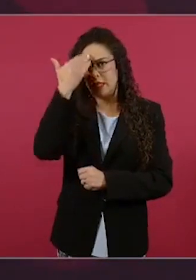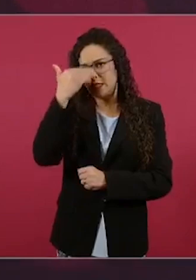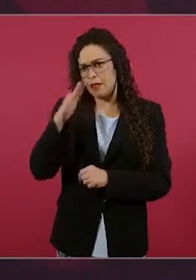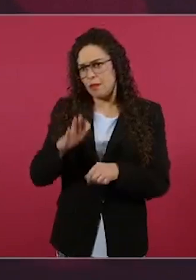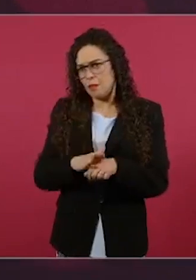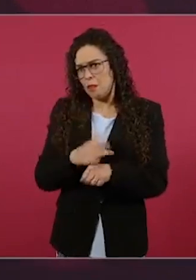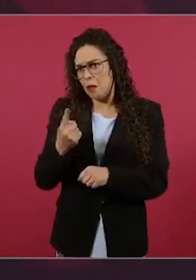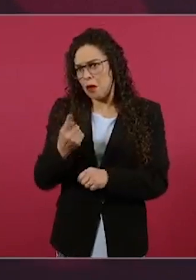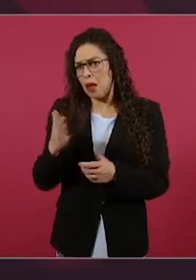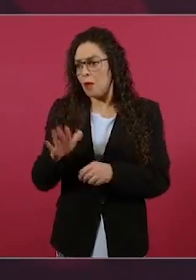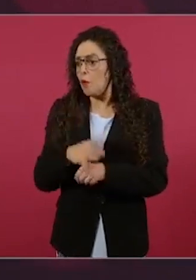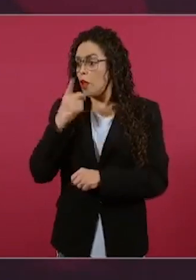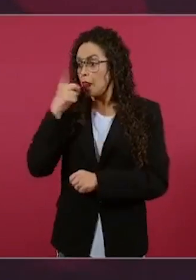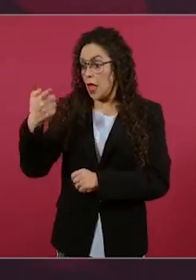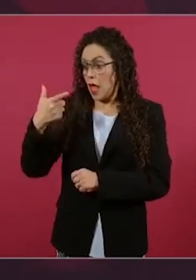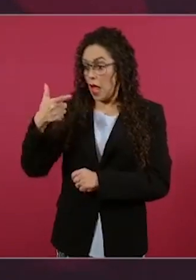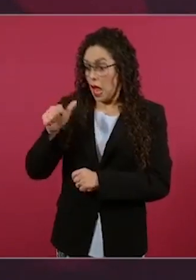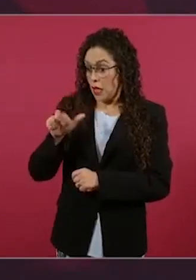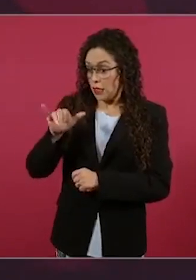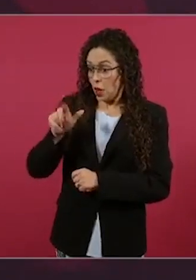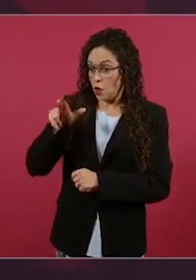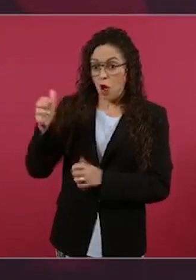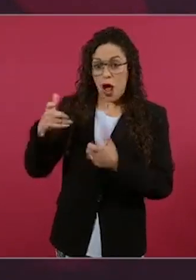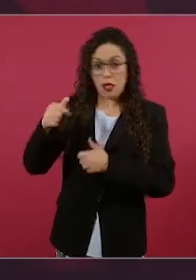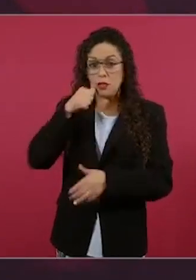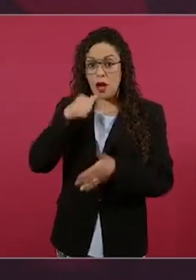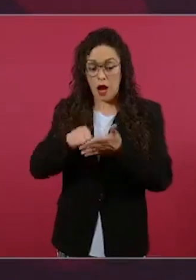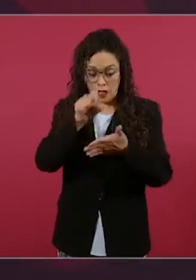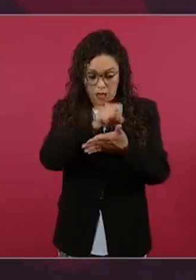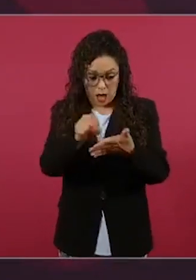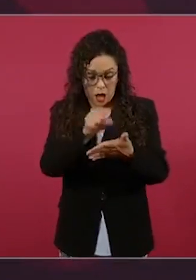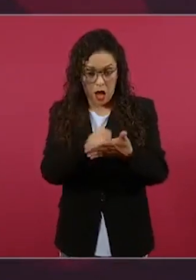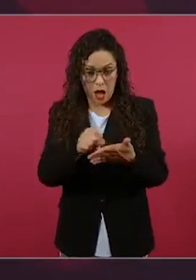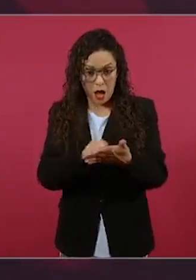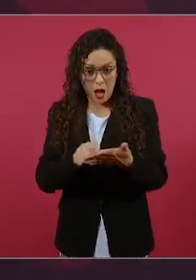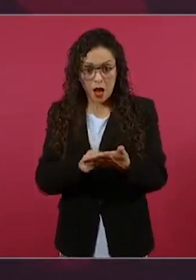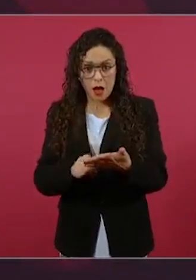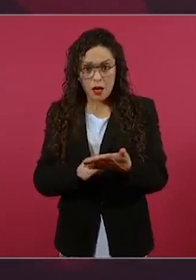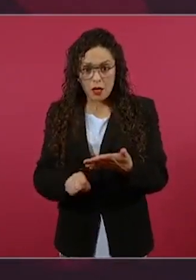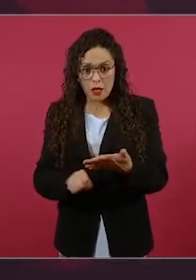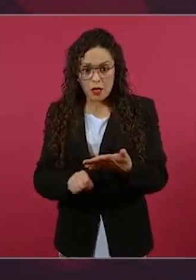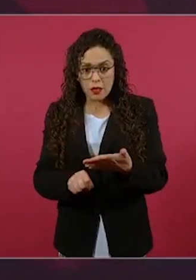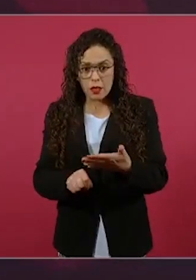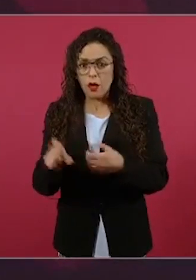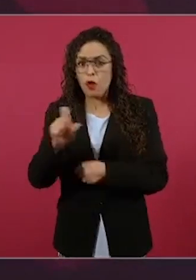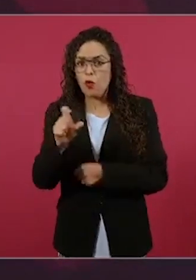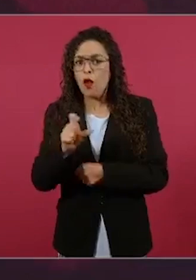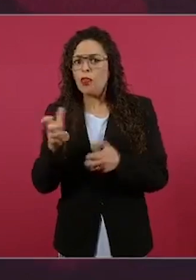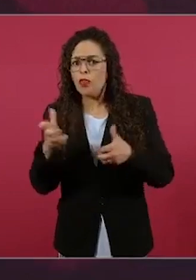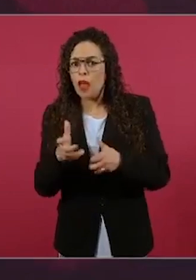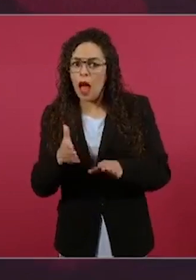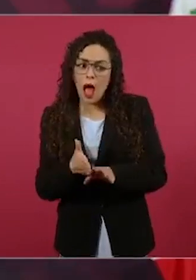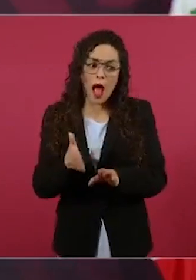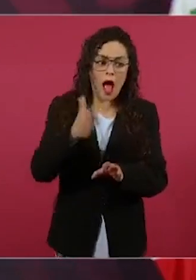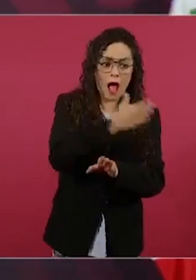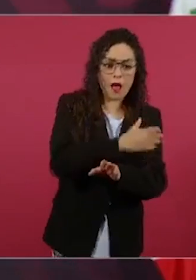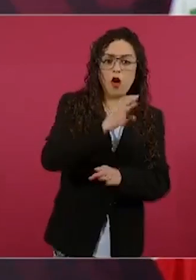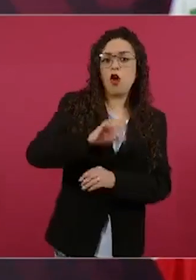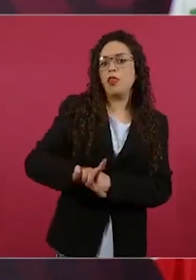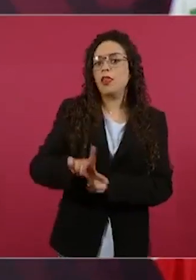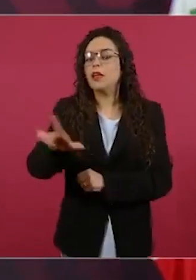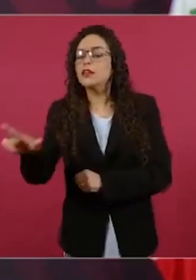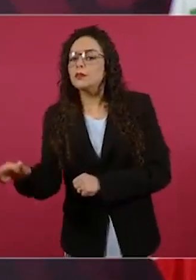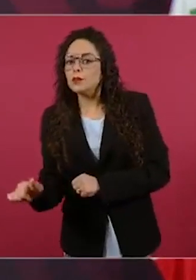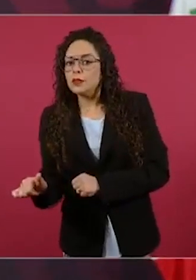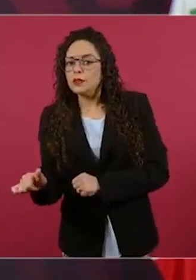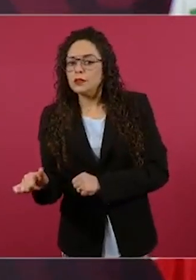carta que escribe García Luna la escribe antes o después, que no